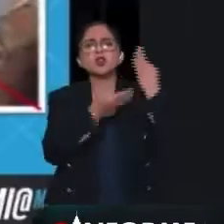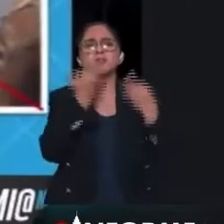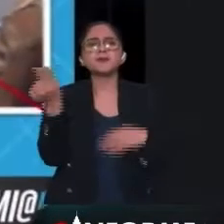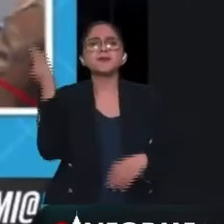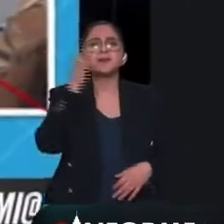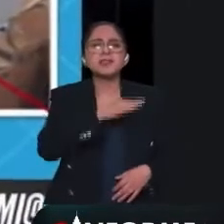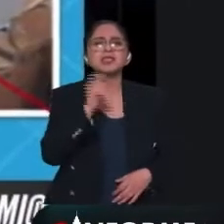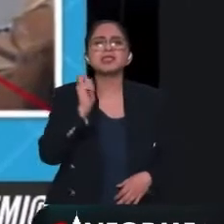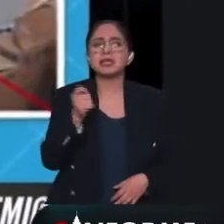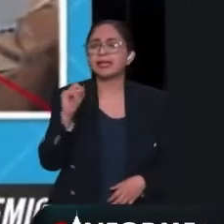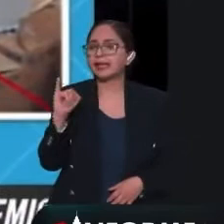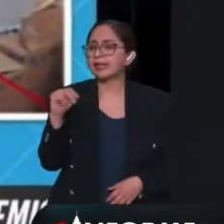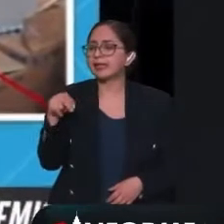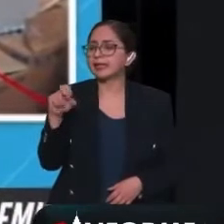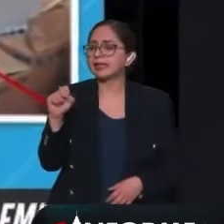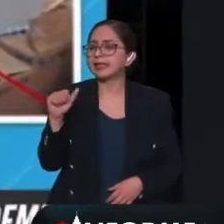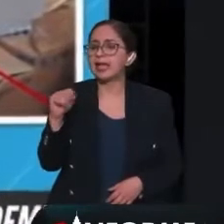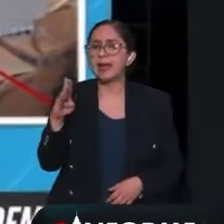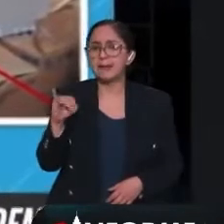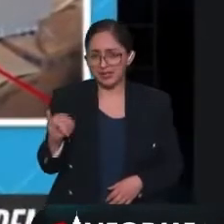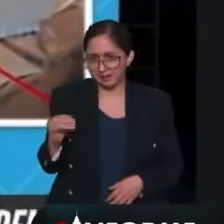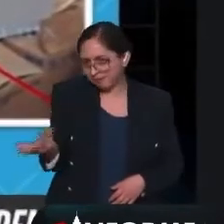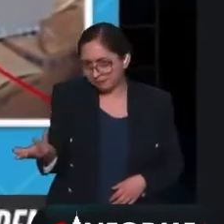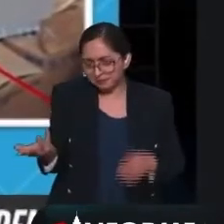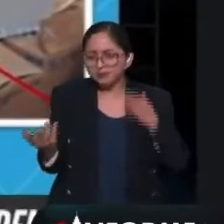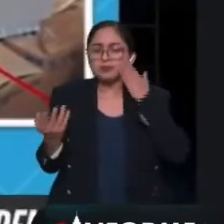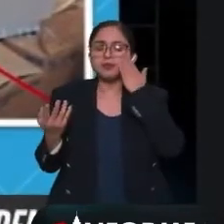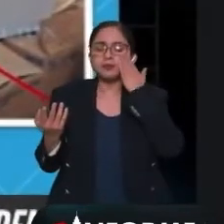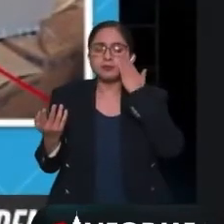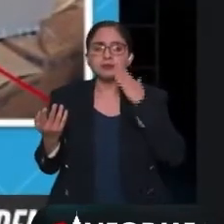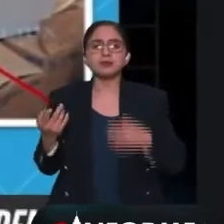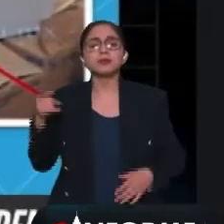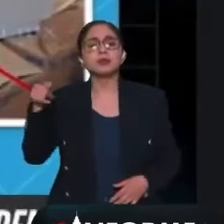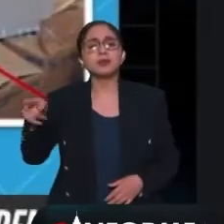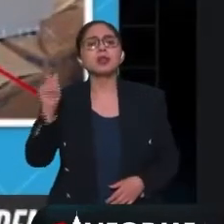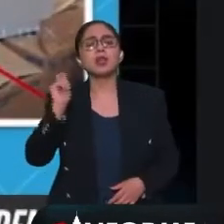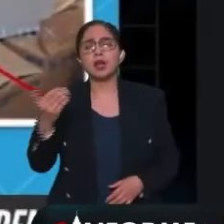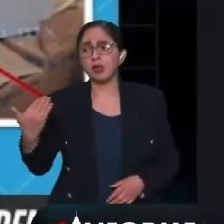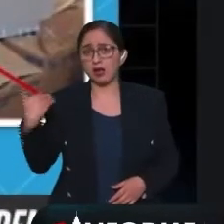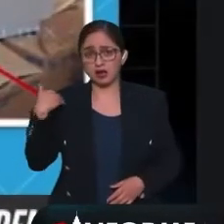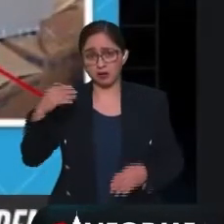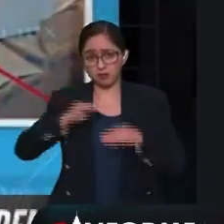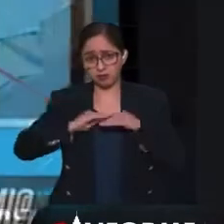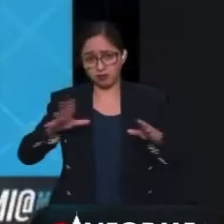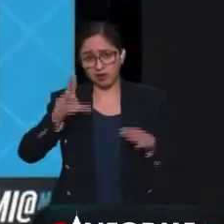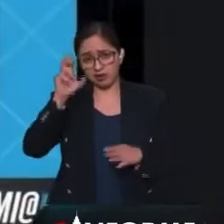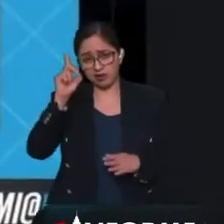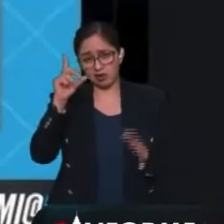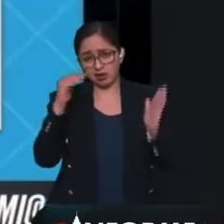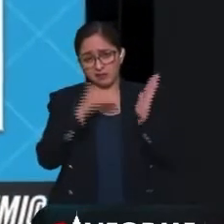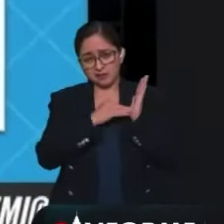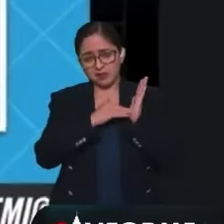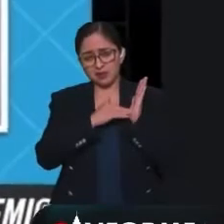Insabi. A propósito de esto, el gobierno federal acaba de comunicar que se entregaron 30 mil